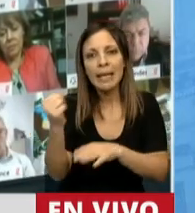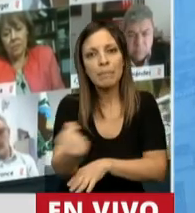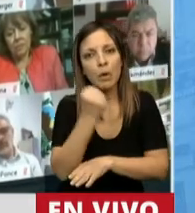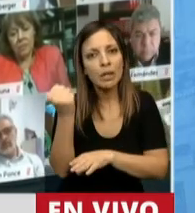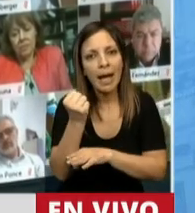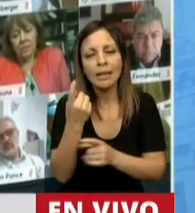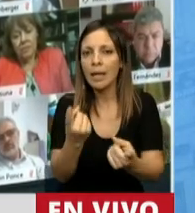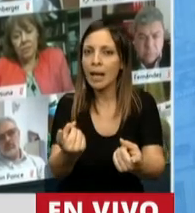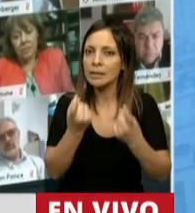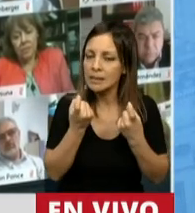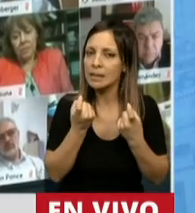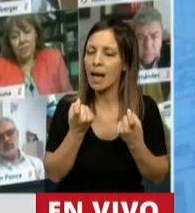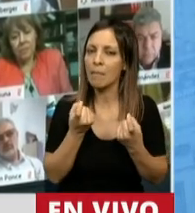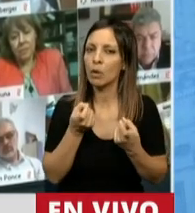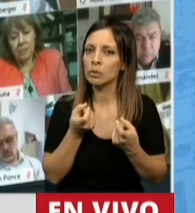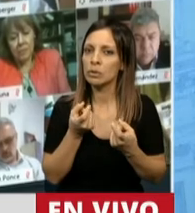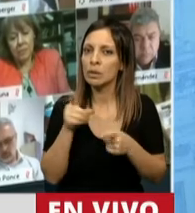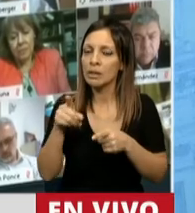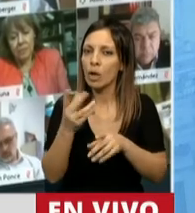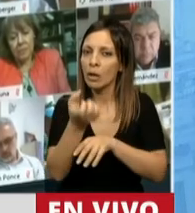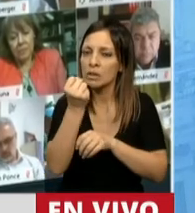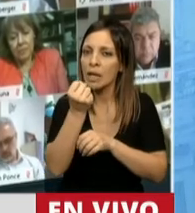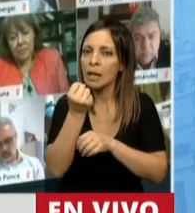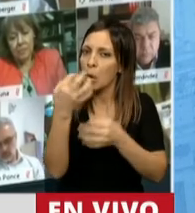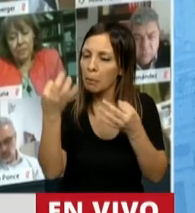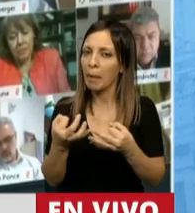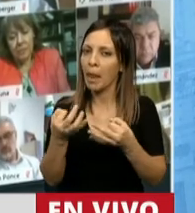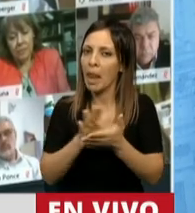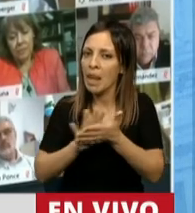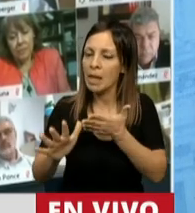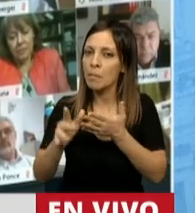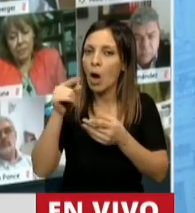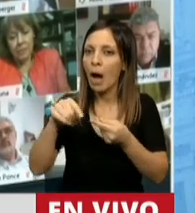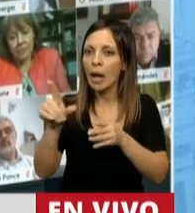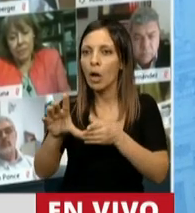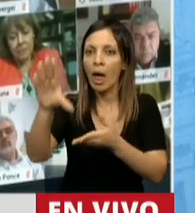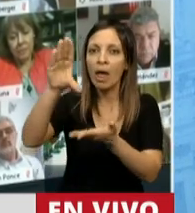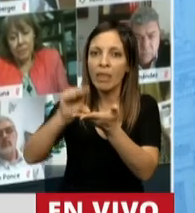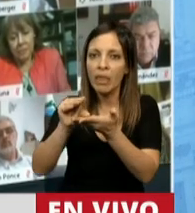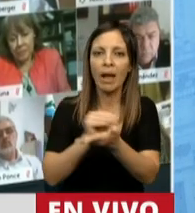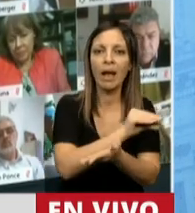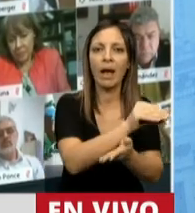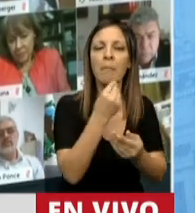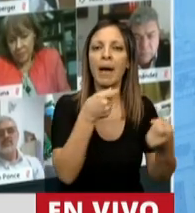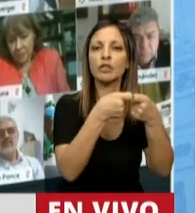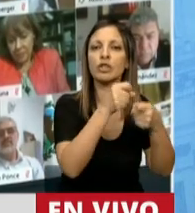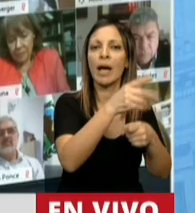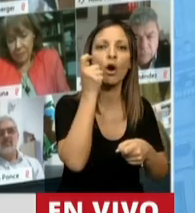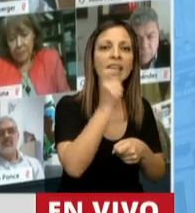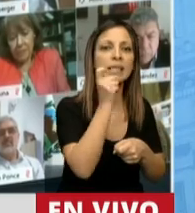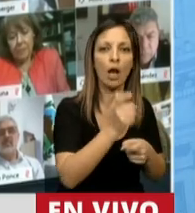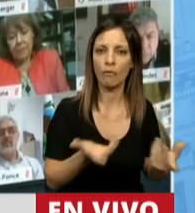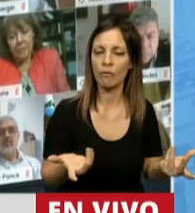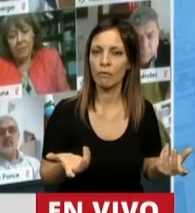necesarias y legítimas, sean desfinanciadas para hacer política en Provincia de Buenos Aires con Axel Kicillof. El